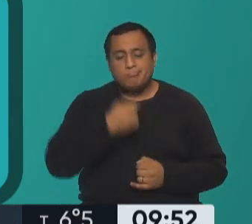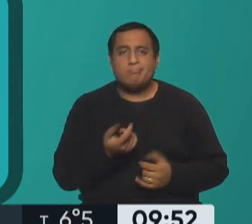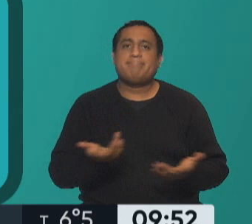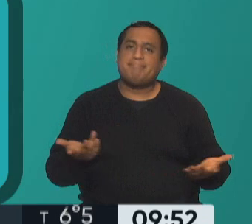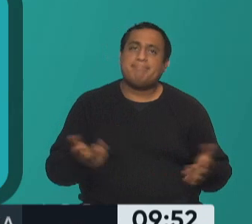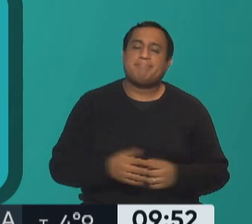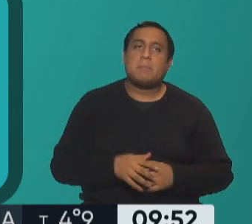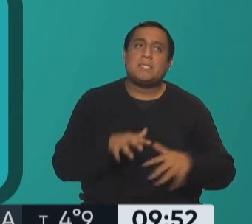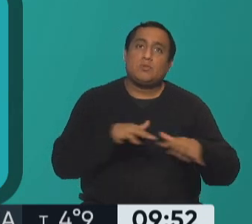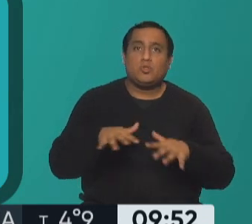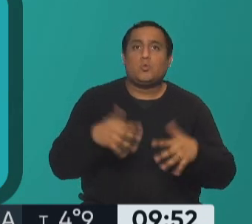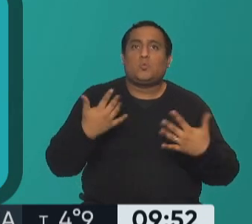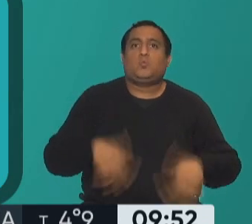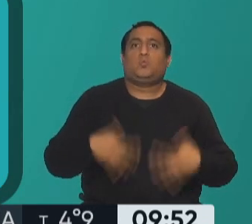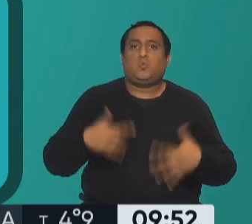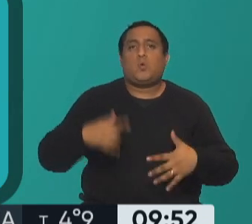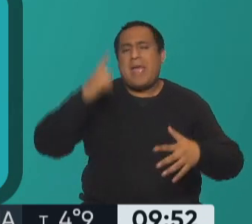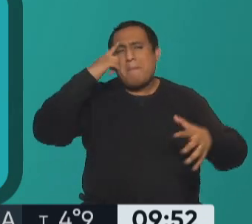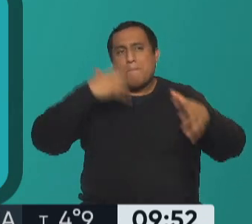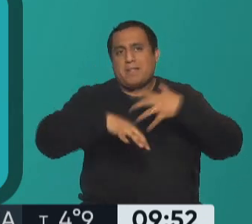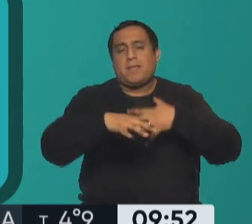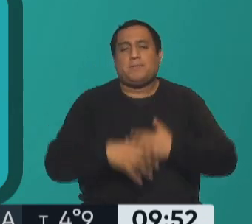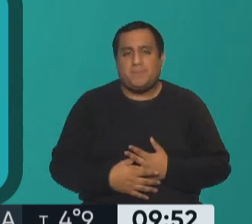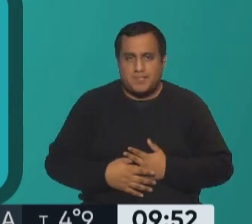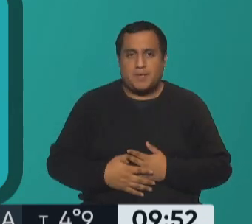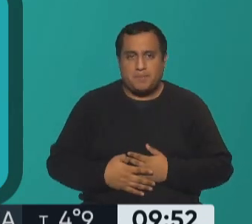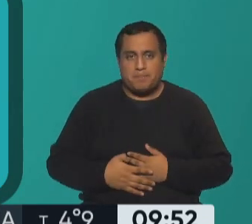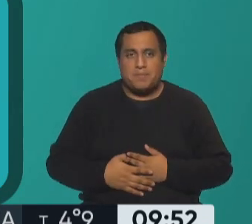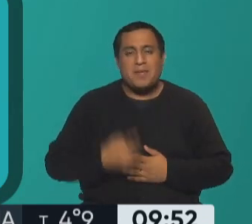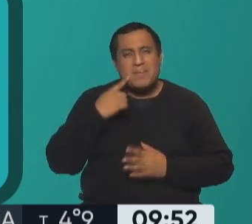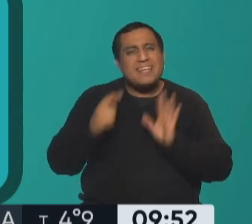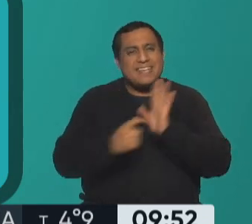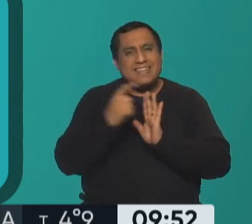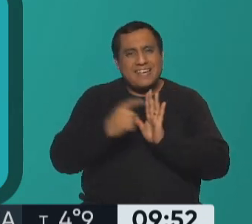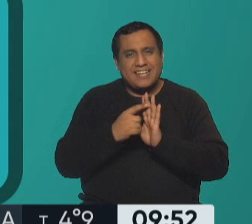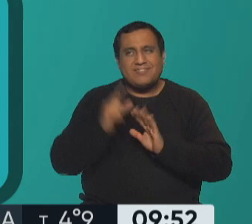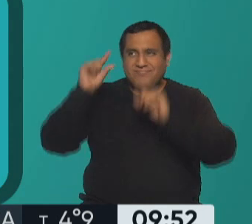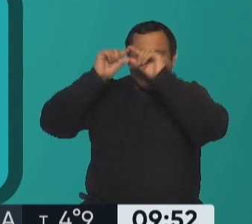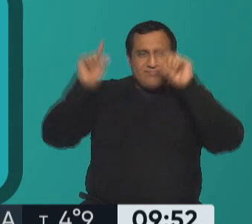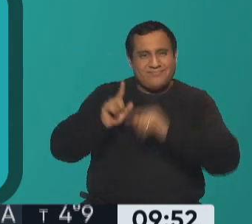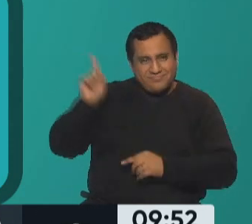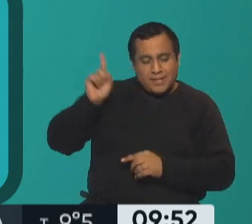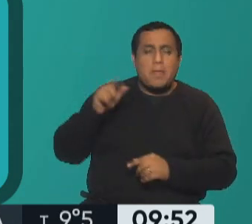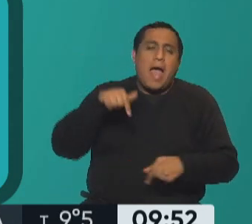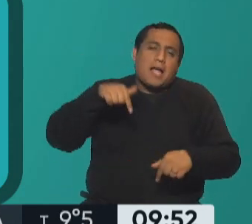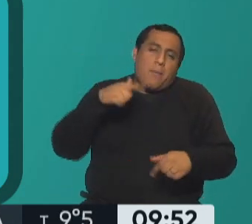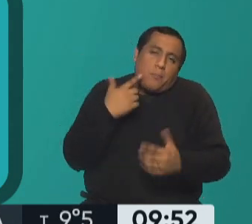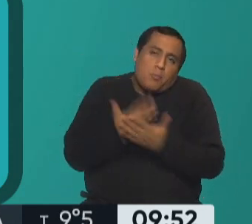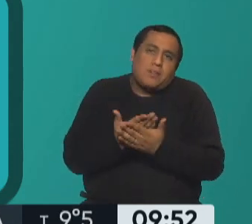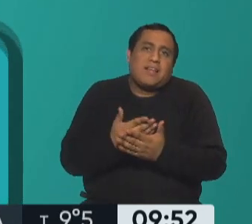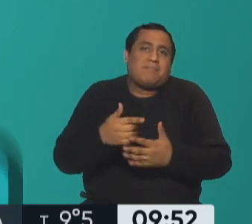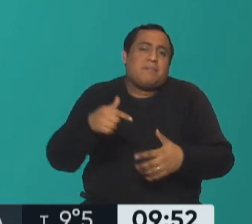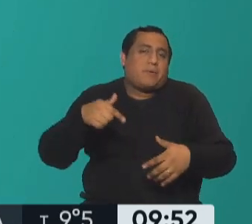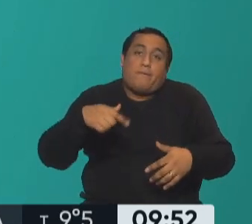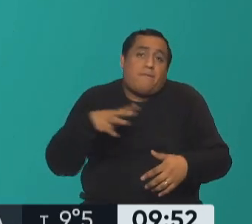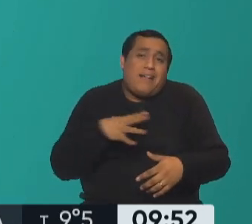panorama que obviamente lo ponemos siempre en el lugar del otro arroba Marichu Seitún la pueden seguir allí y te propongo al aire porque quedaron un montón de